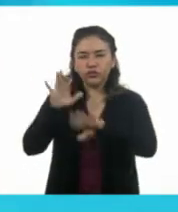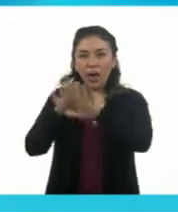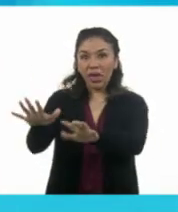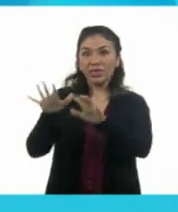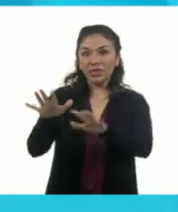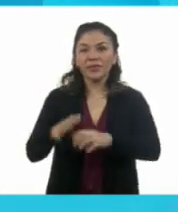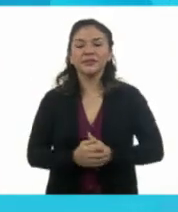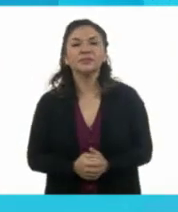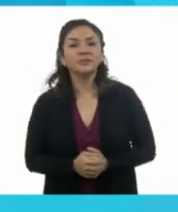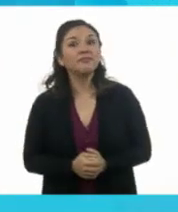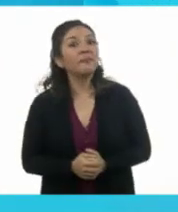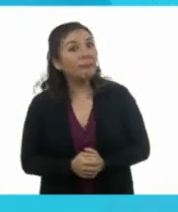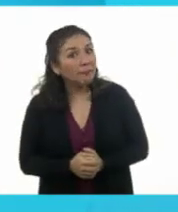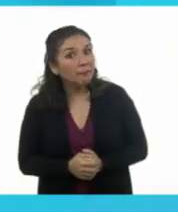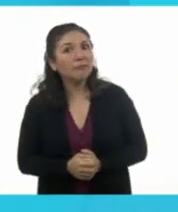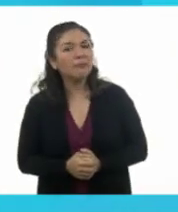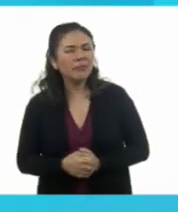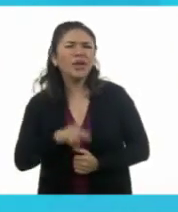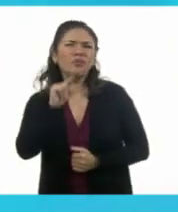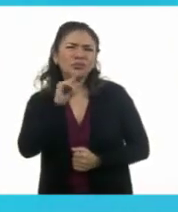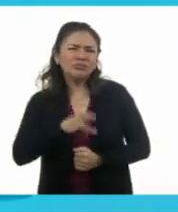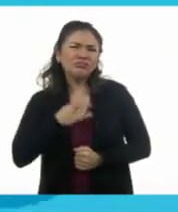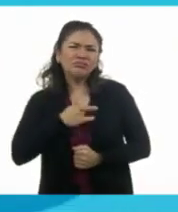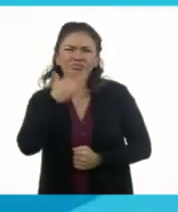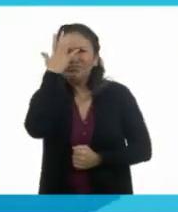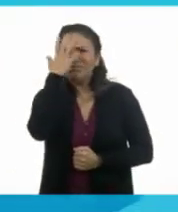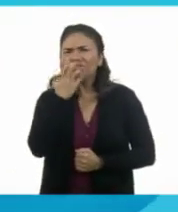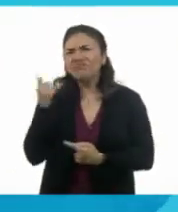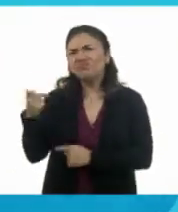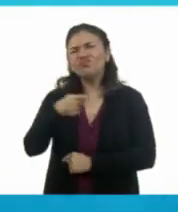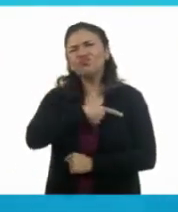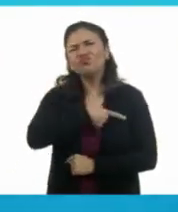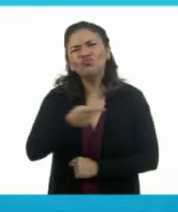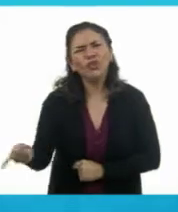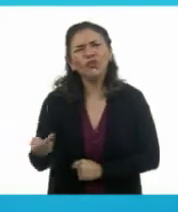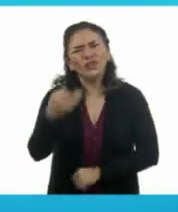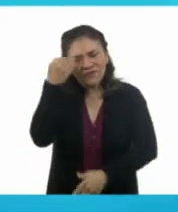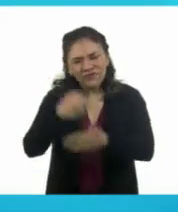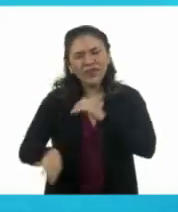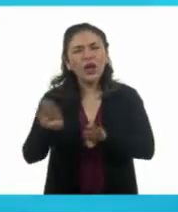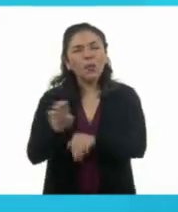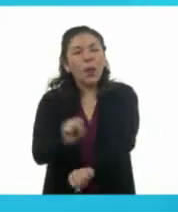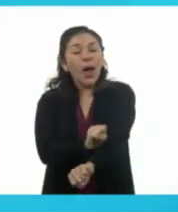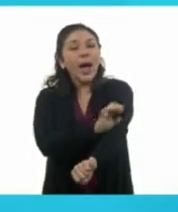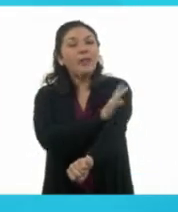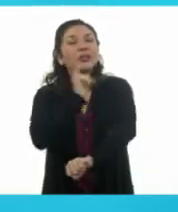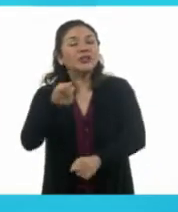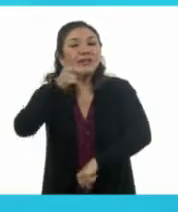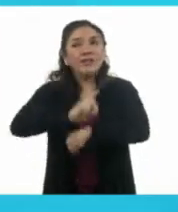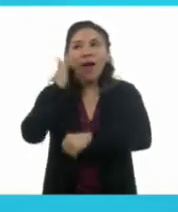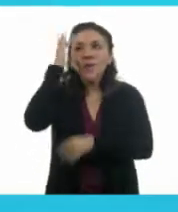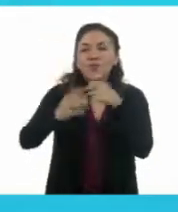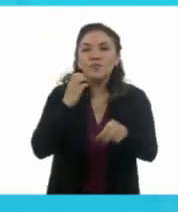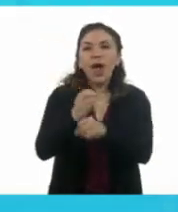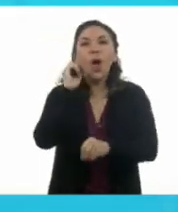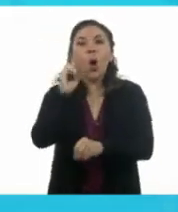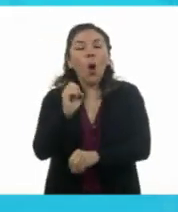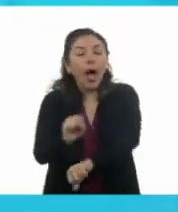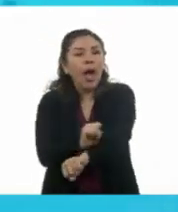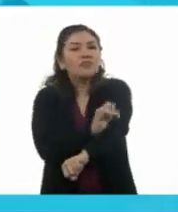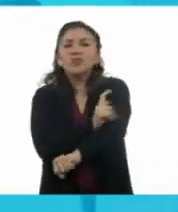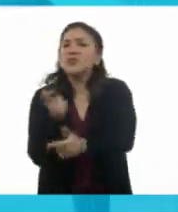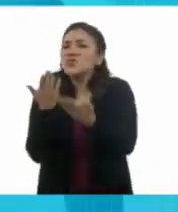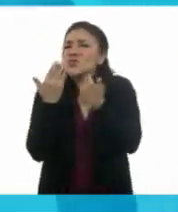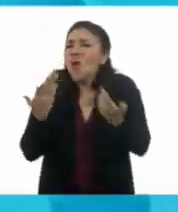¡Ay! Eso es un poco triste, IPN 9000. No conoces la emoción de un cumpleaños. O cualquier tipo de emoción.